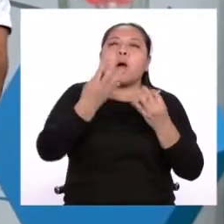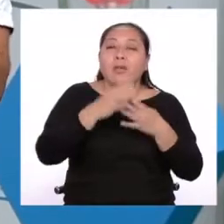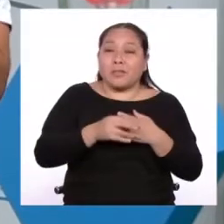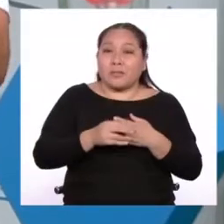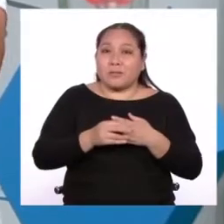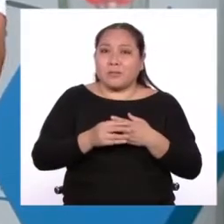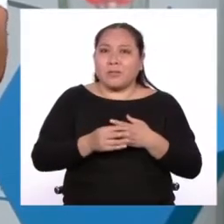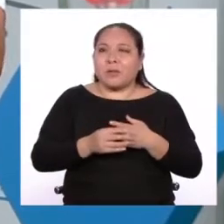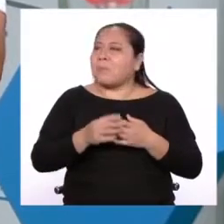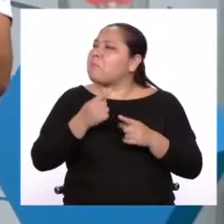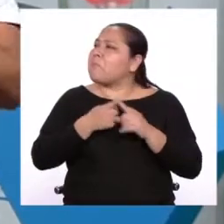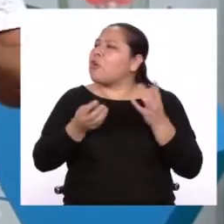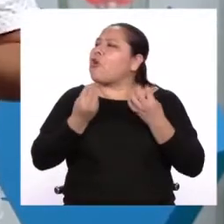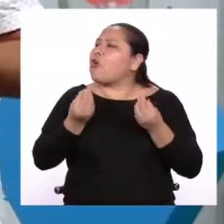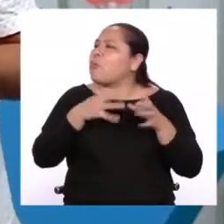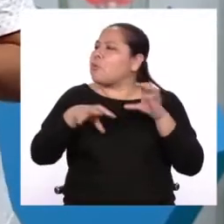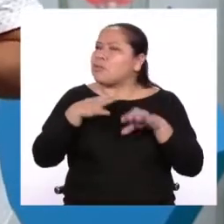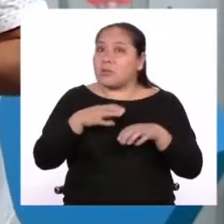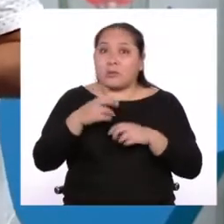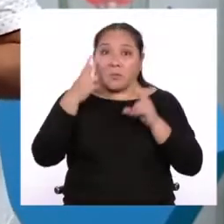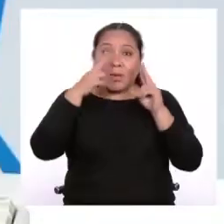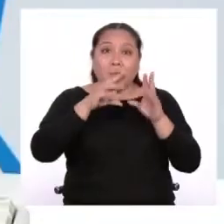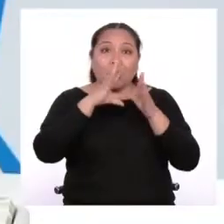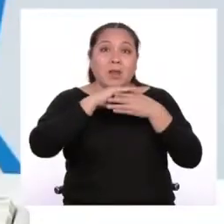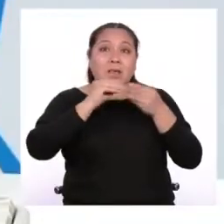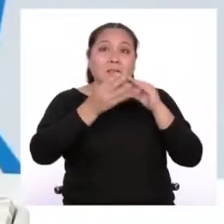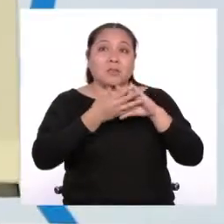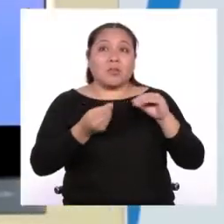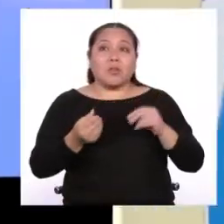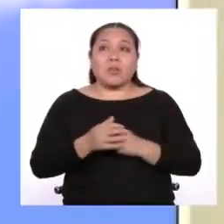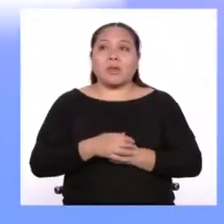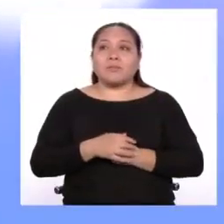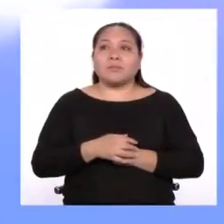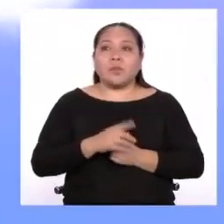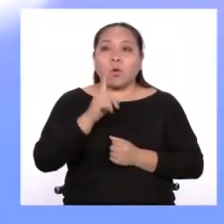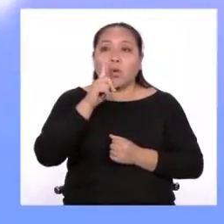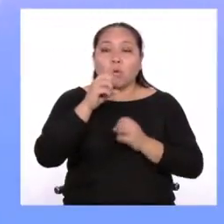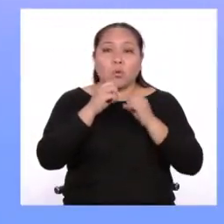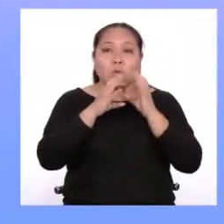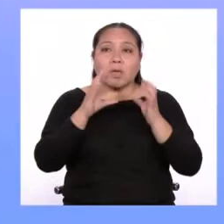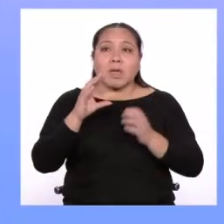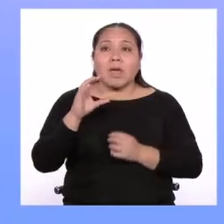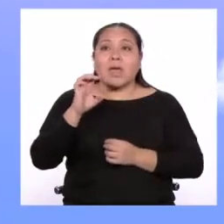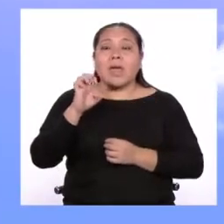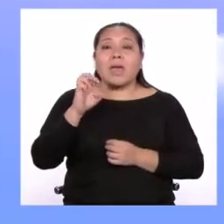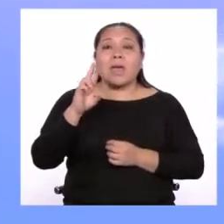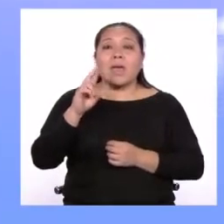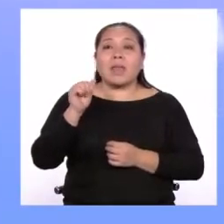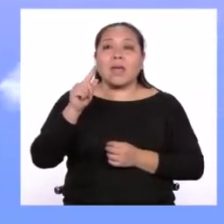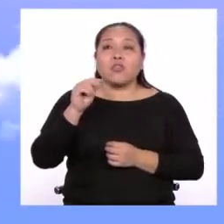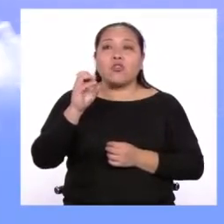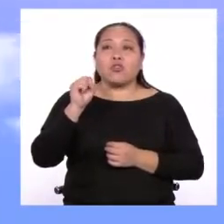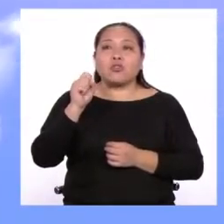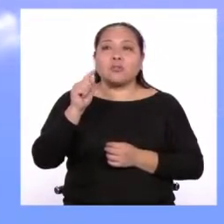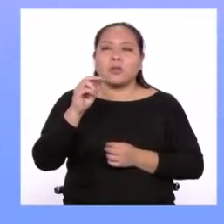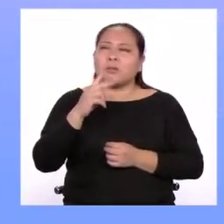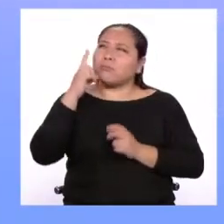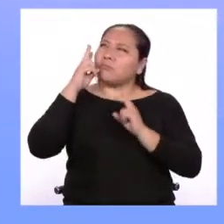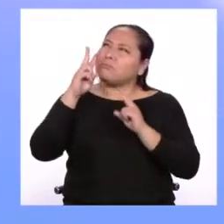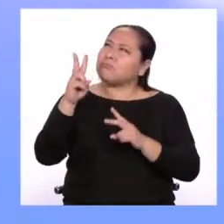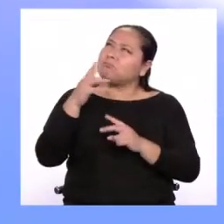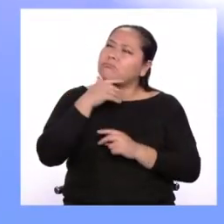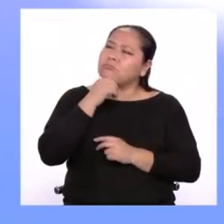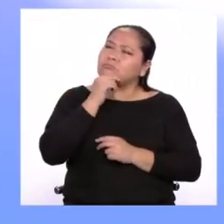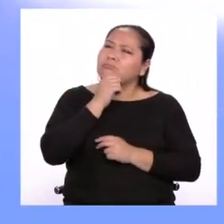la historia de Eratóstenes. ¿Delta? Un día, Eratóstenes se levanta y se da cuenta de un fenómeno curioso.